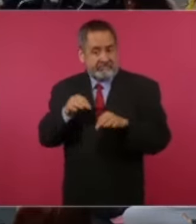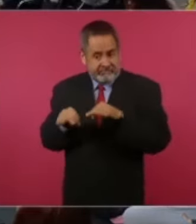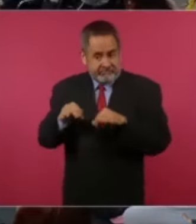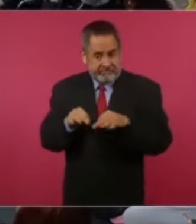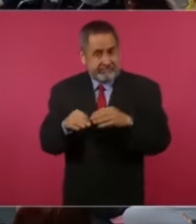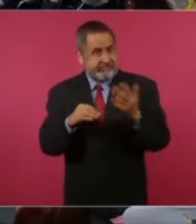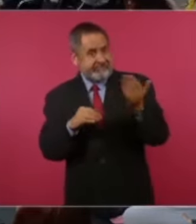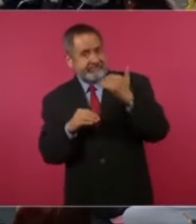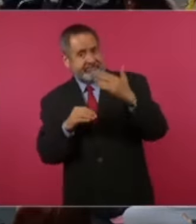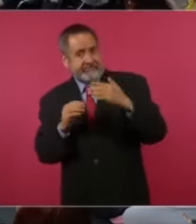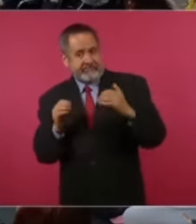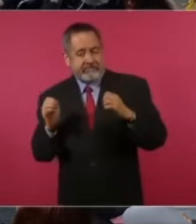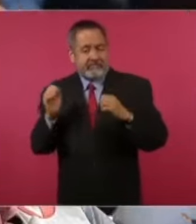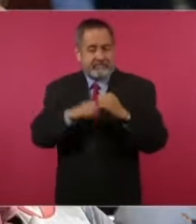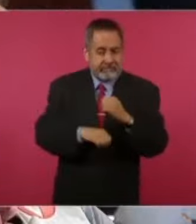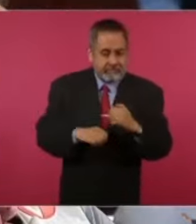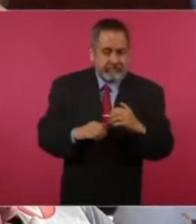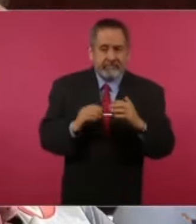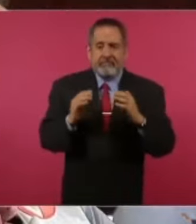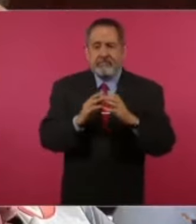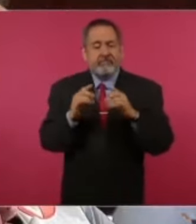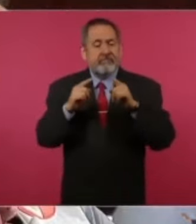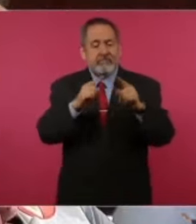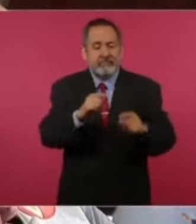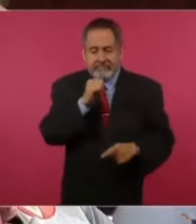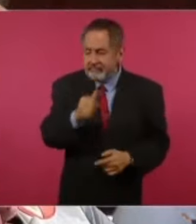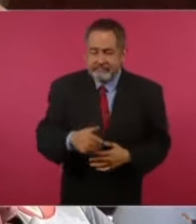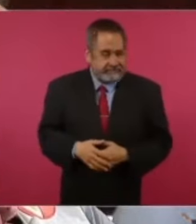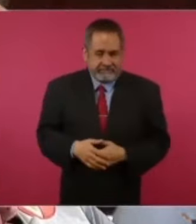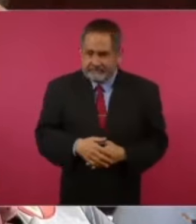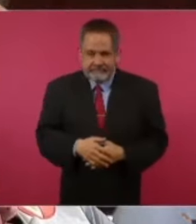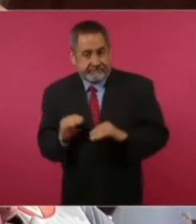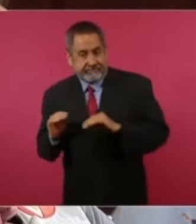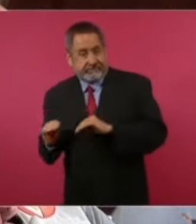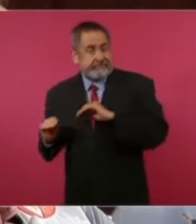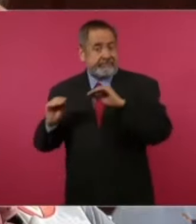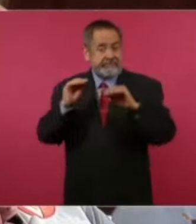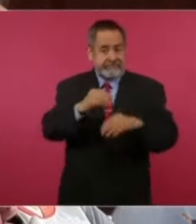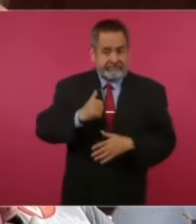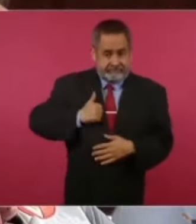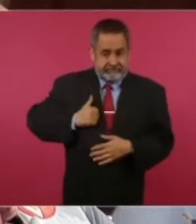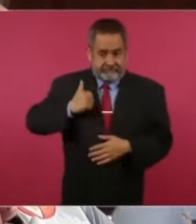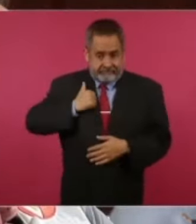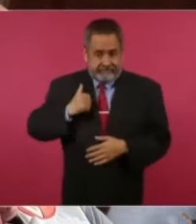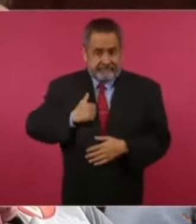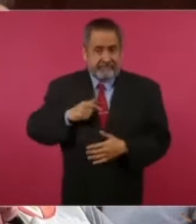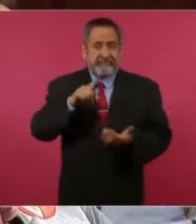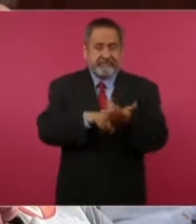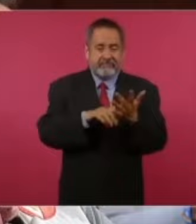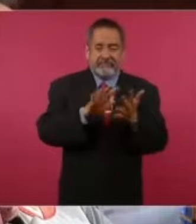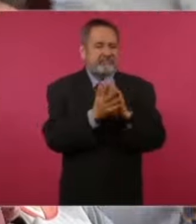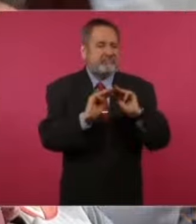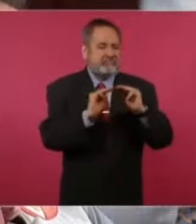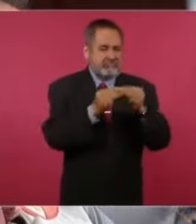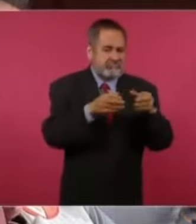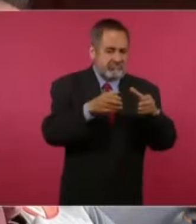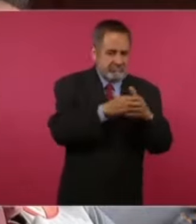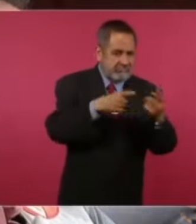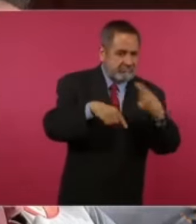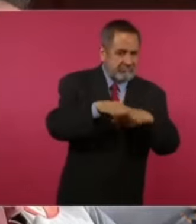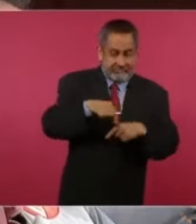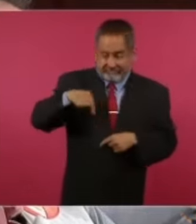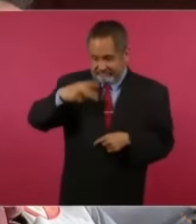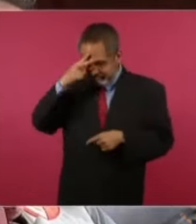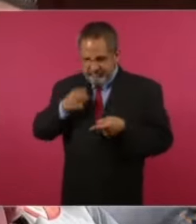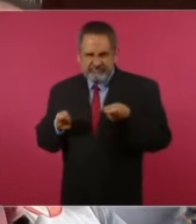donde no había trabajo y demás. Y se fue por esos motivos, pero ahora es increíble todo lo que dice promover el sueño mexicano y, efectivamente, promover el sueño